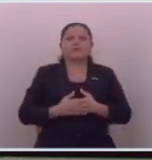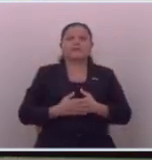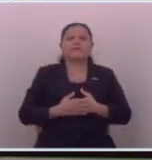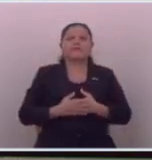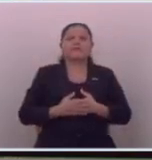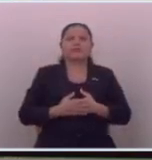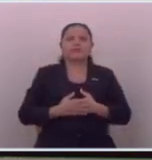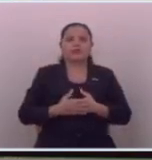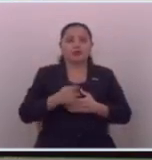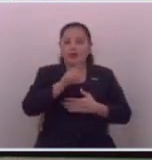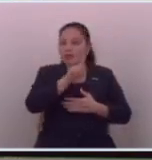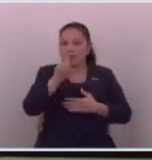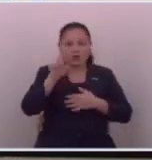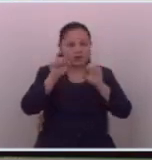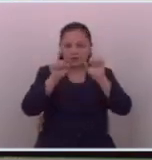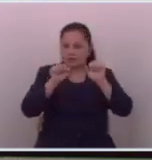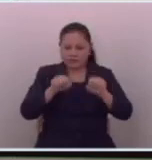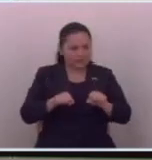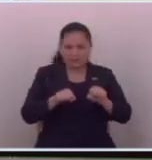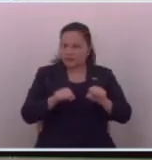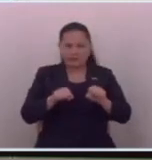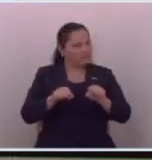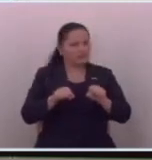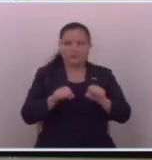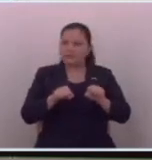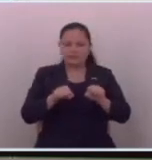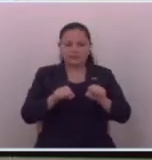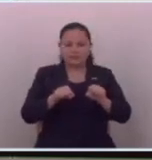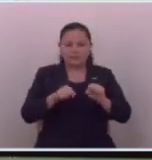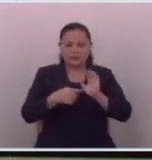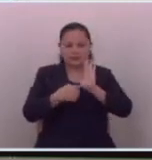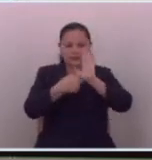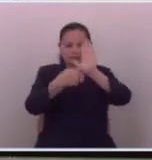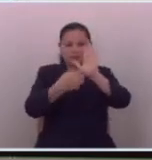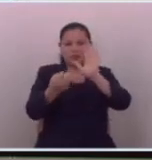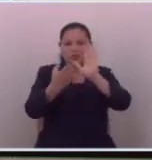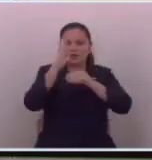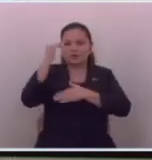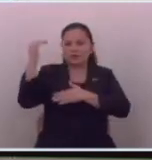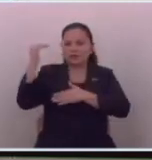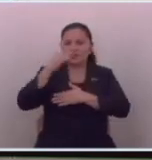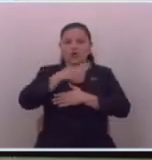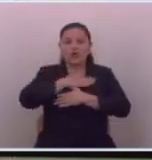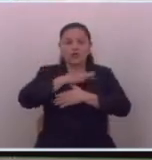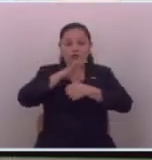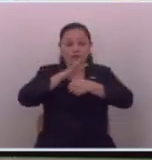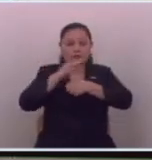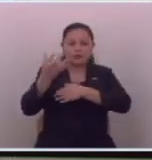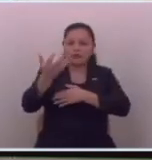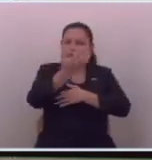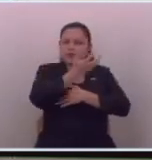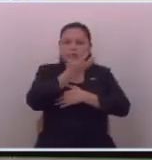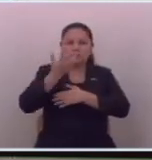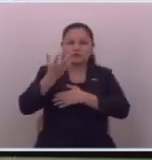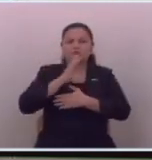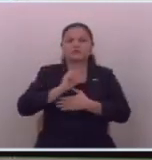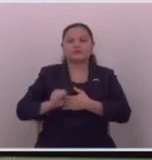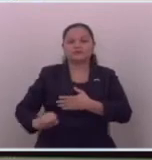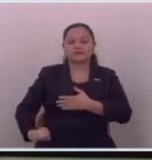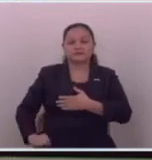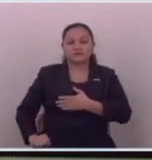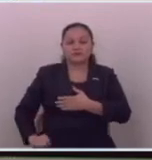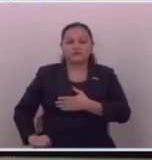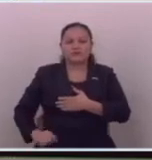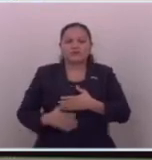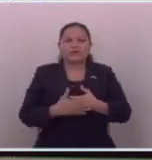ellos no son capaces ahora de presentar el nuevo país que estamos viviendo todos los salvadoreños